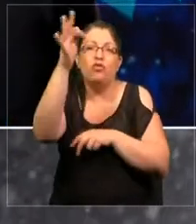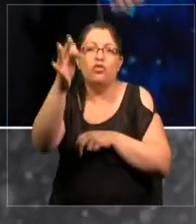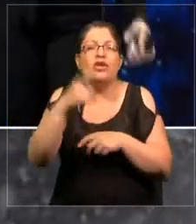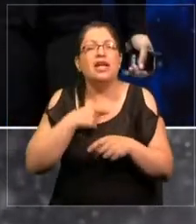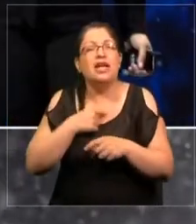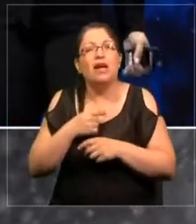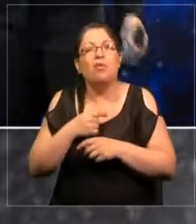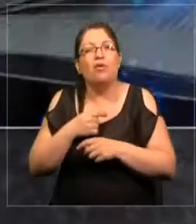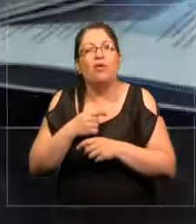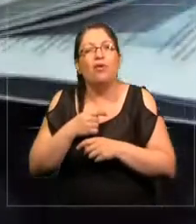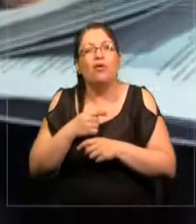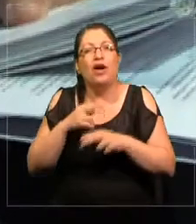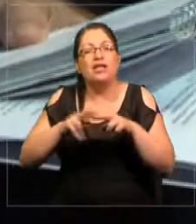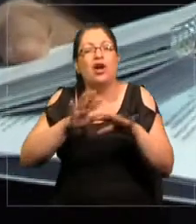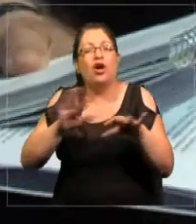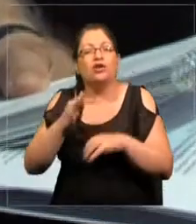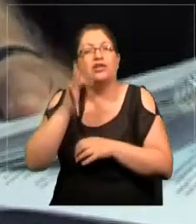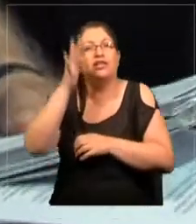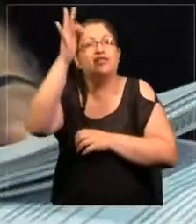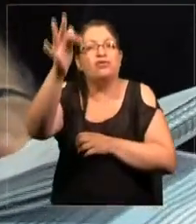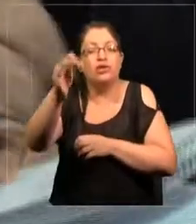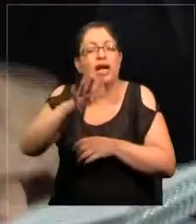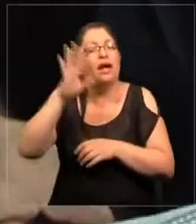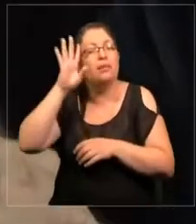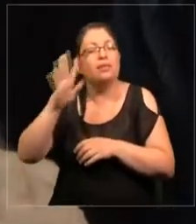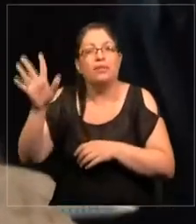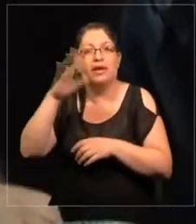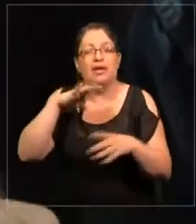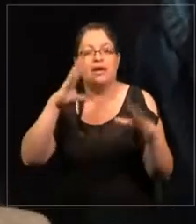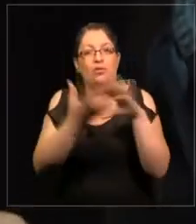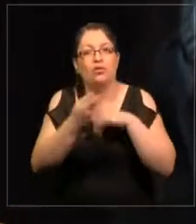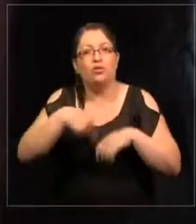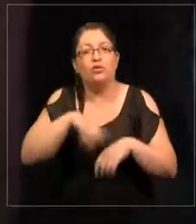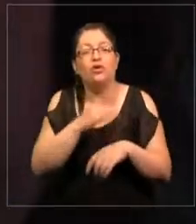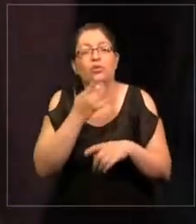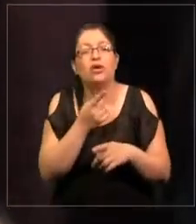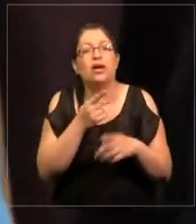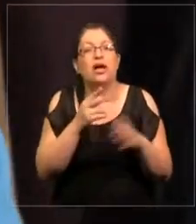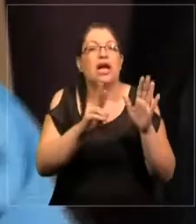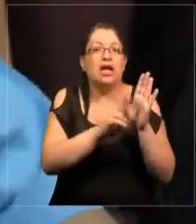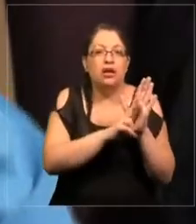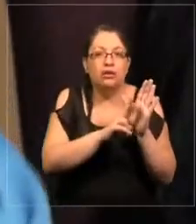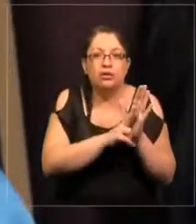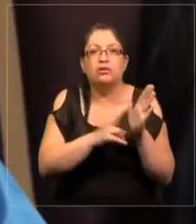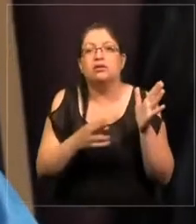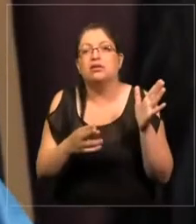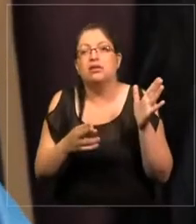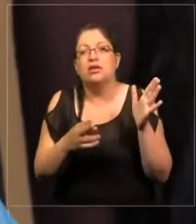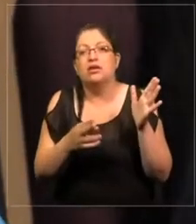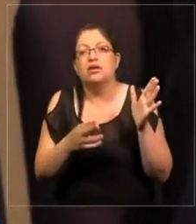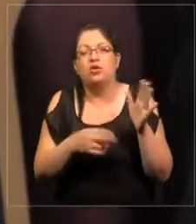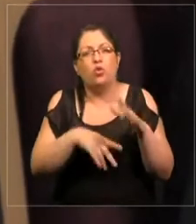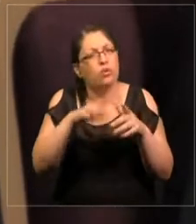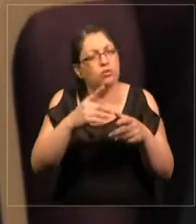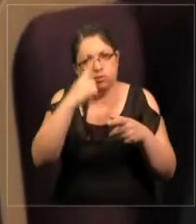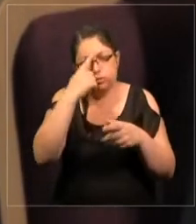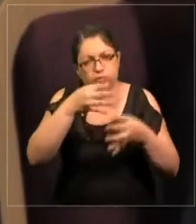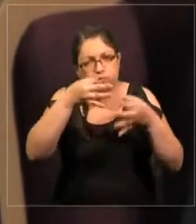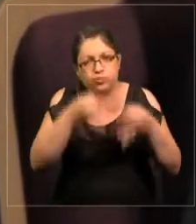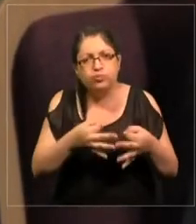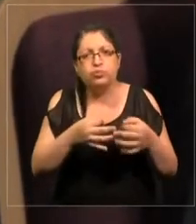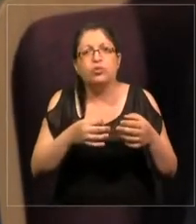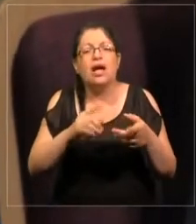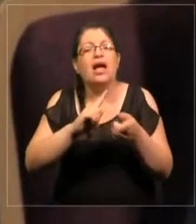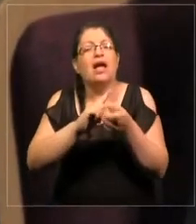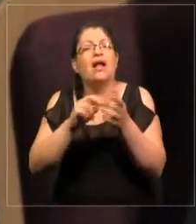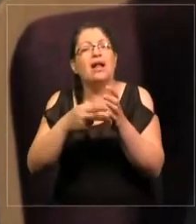futuro. Imaginen nuestro mundo, porque las regulaciones son más rigurosas, el cambio